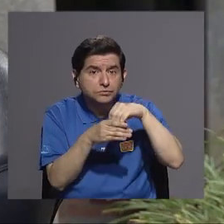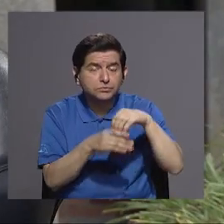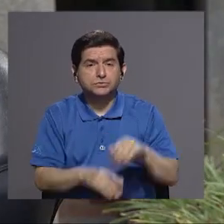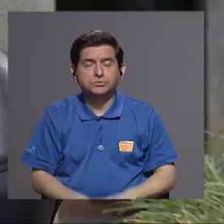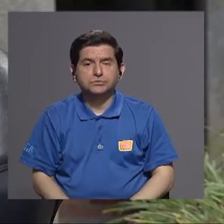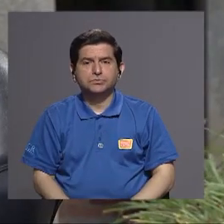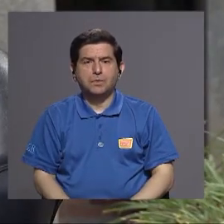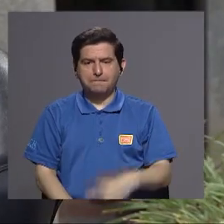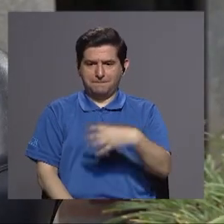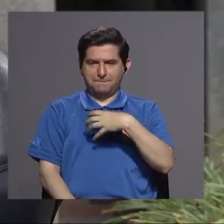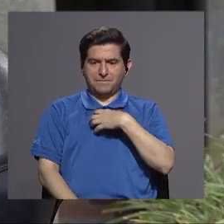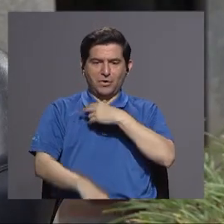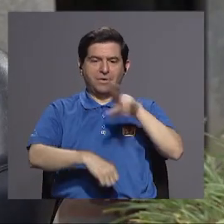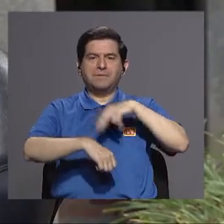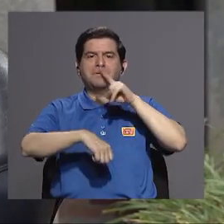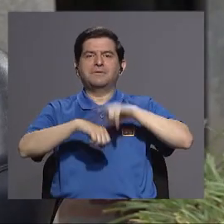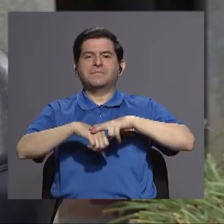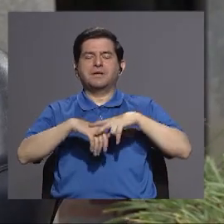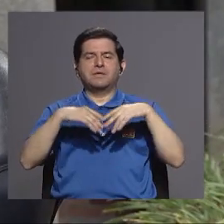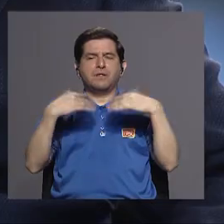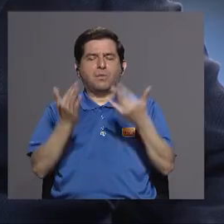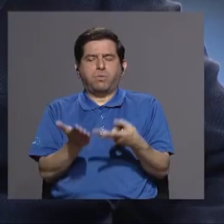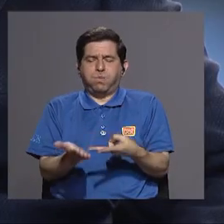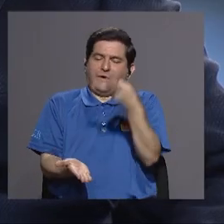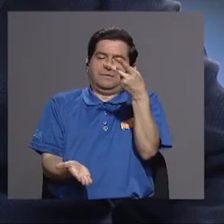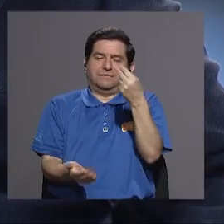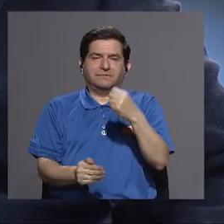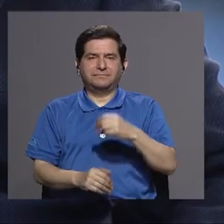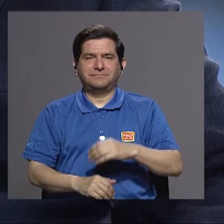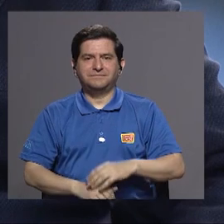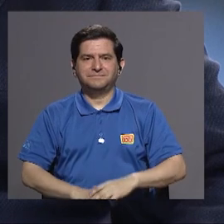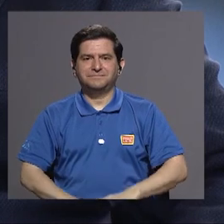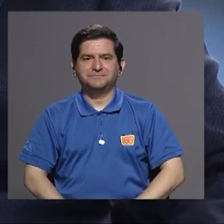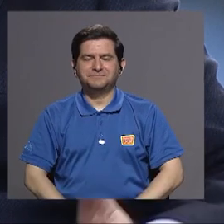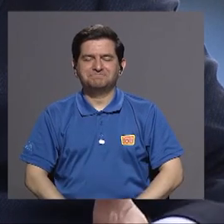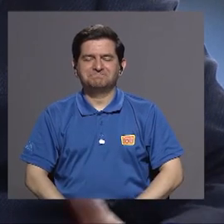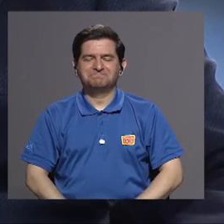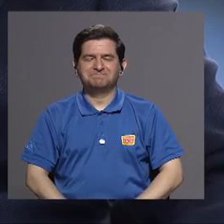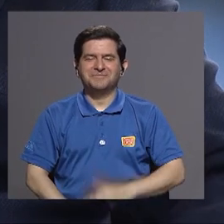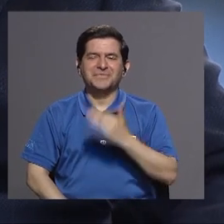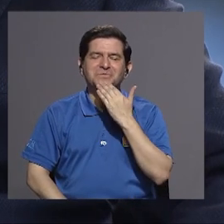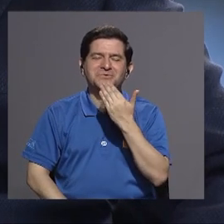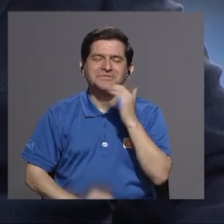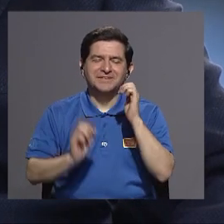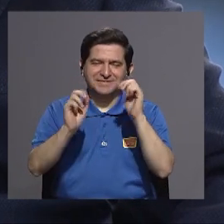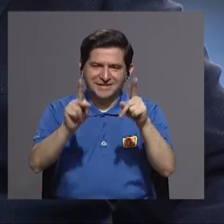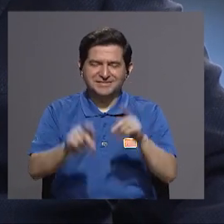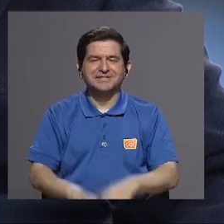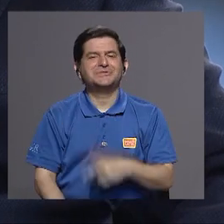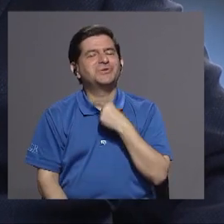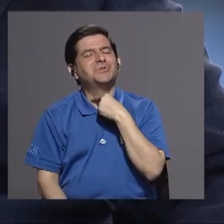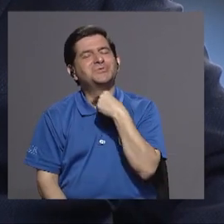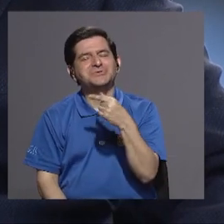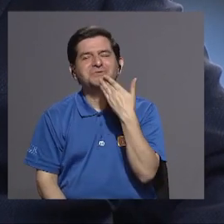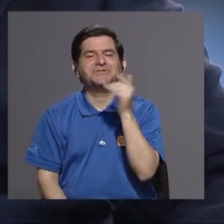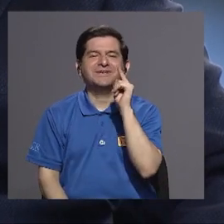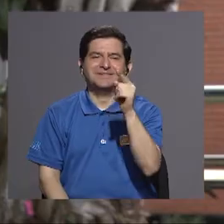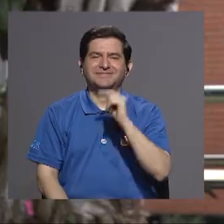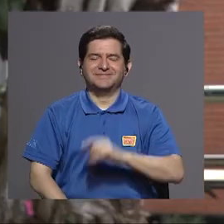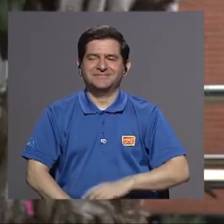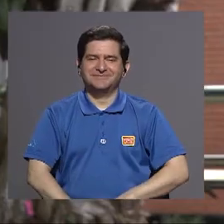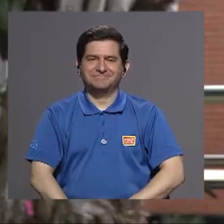patrimonio nacional inmensamente rico muchas gracias por la oportunidad con mucho gusto gracias a usted